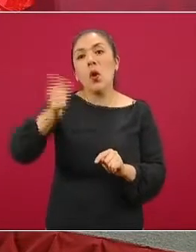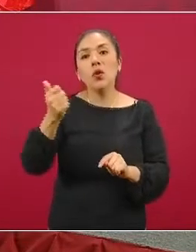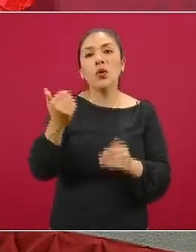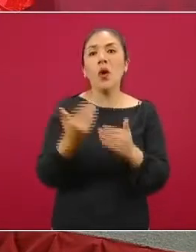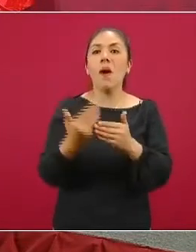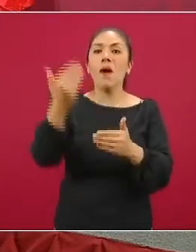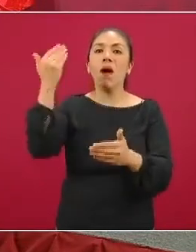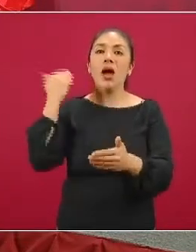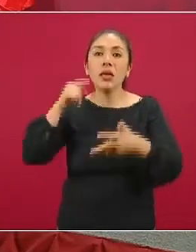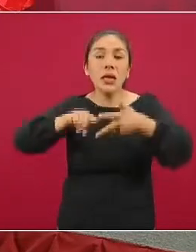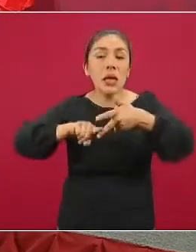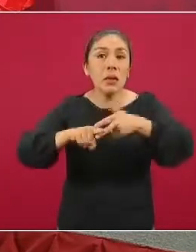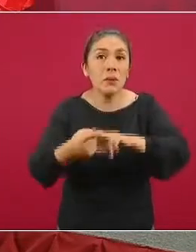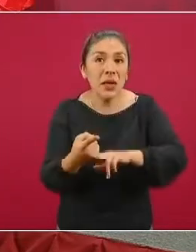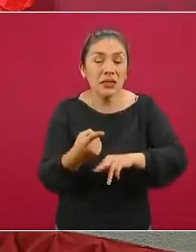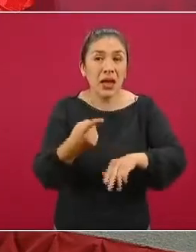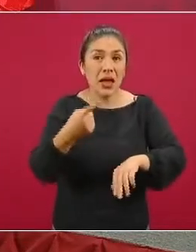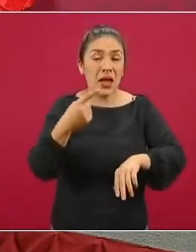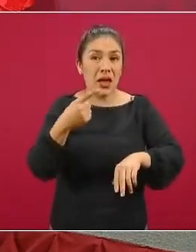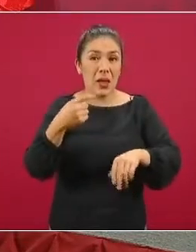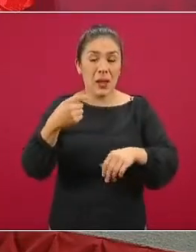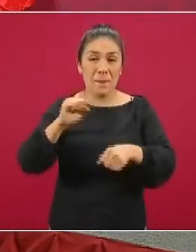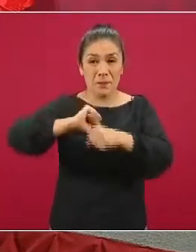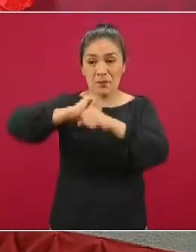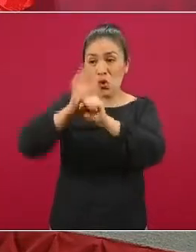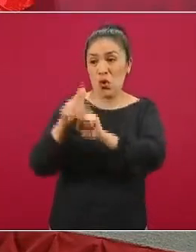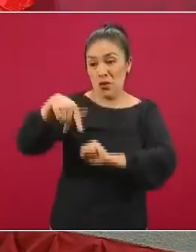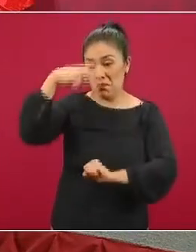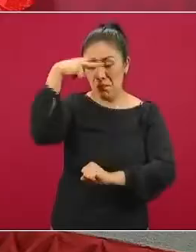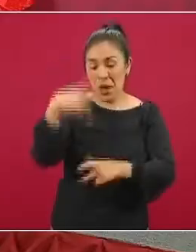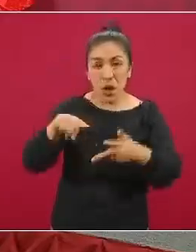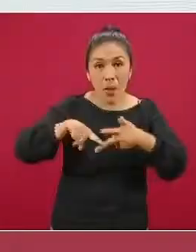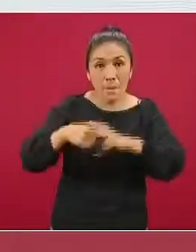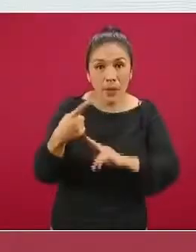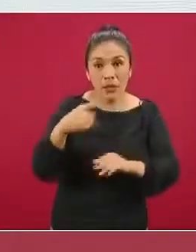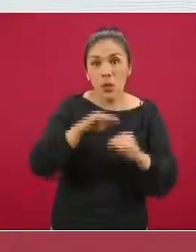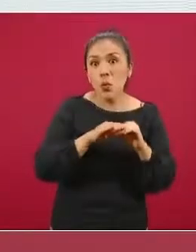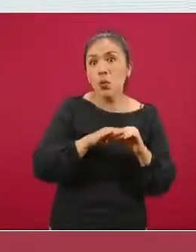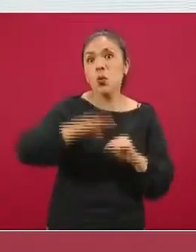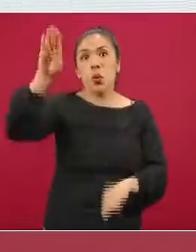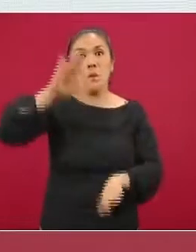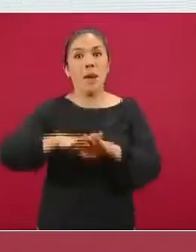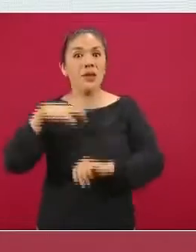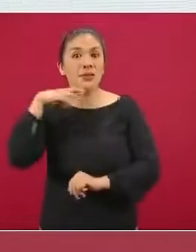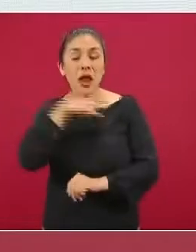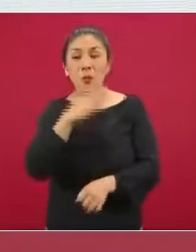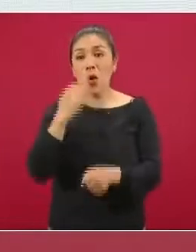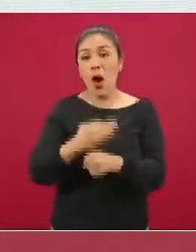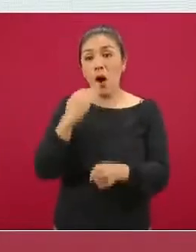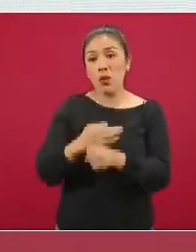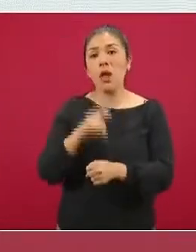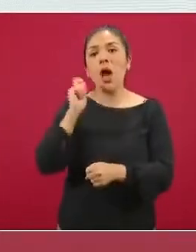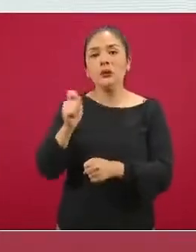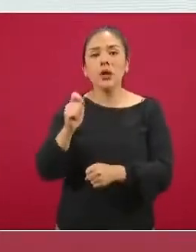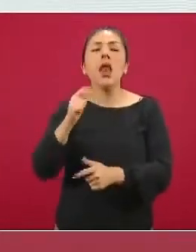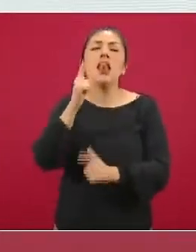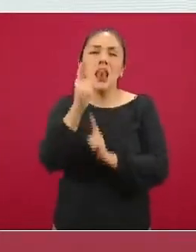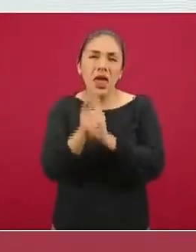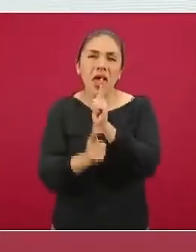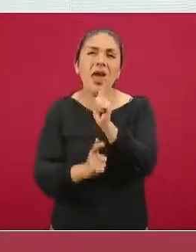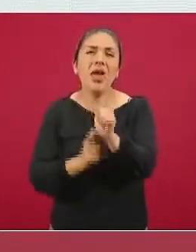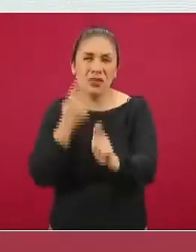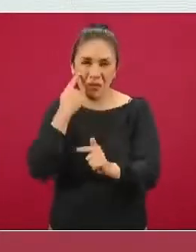que teníamos al inicio de la epidemia en México, lógicamente la velocidad para este caso es mucho menor.